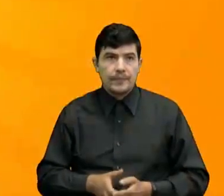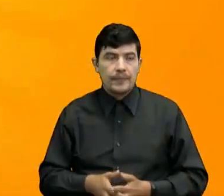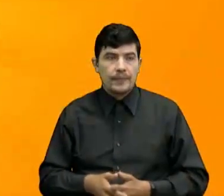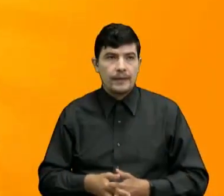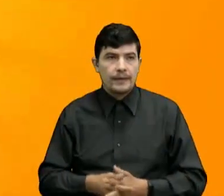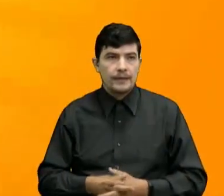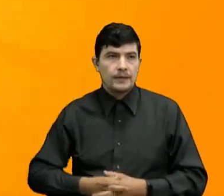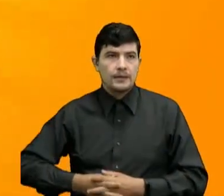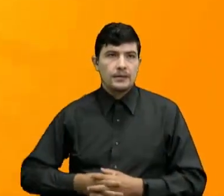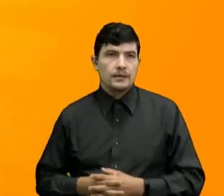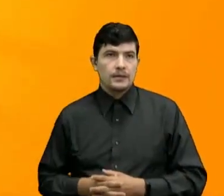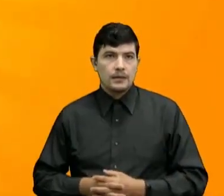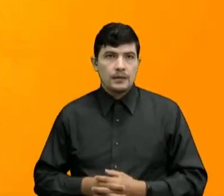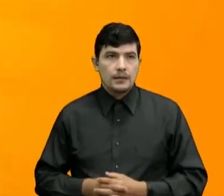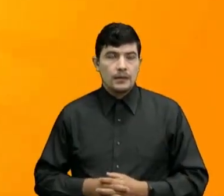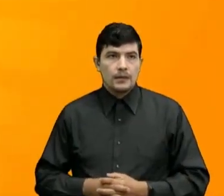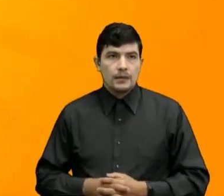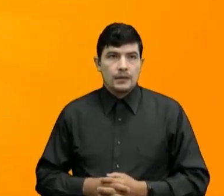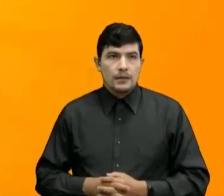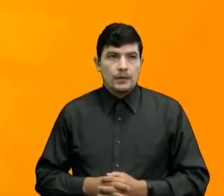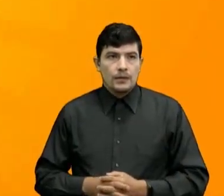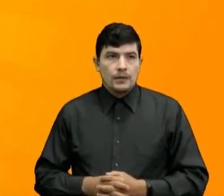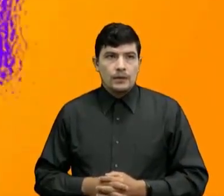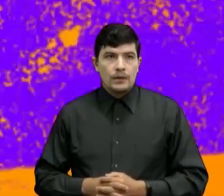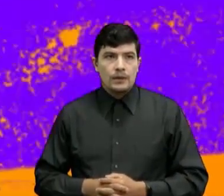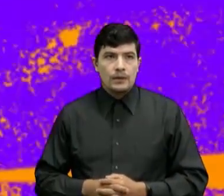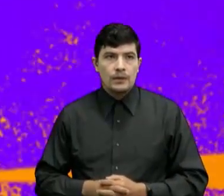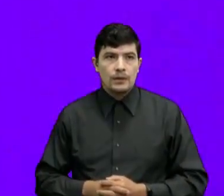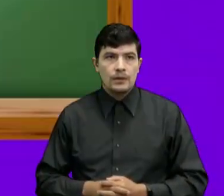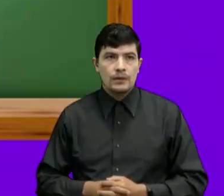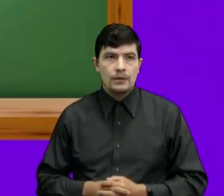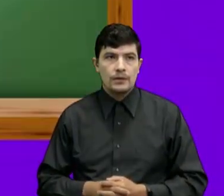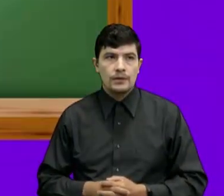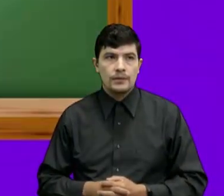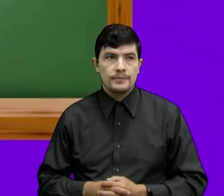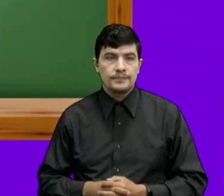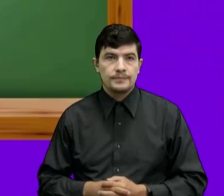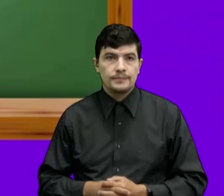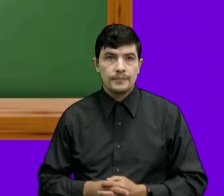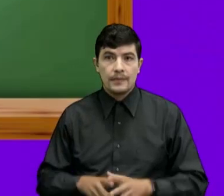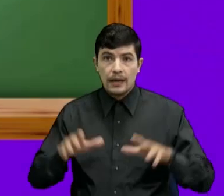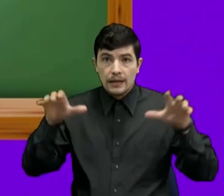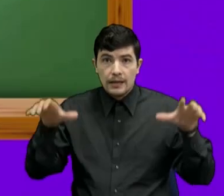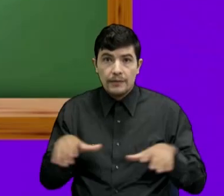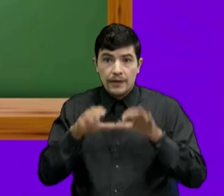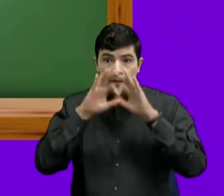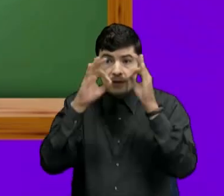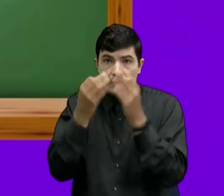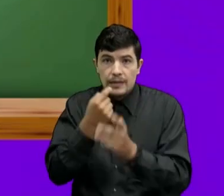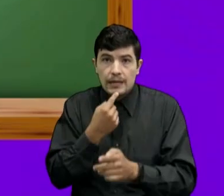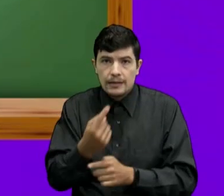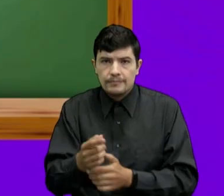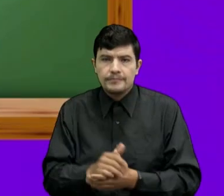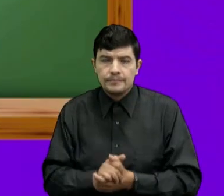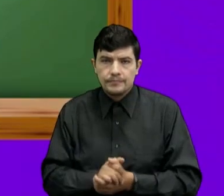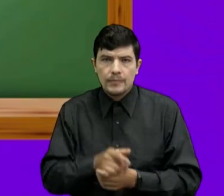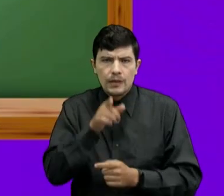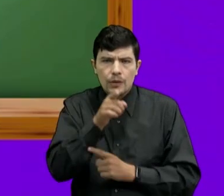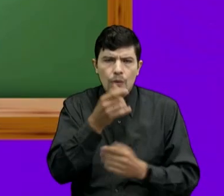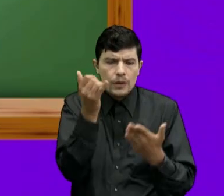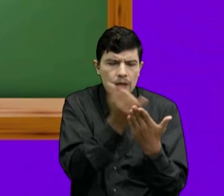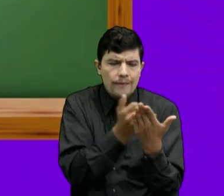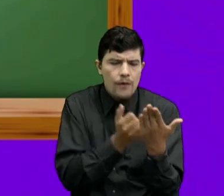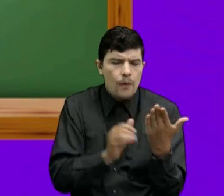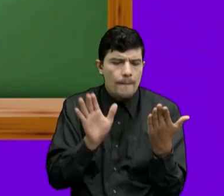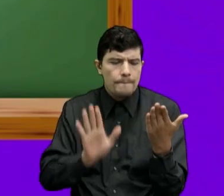Ellos allá en sus cuadernos Vamos a ver por allí Dice Nuestra actividad En familia Construye un mapa De Colombia